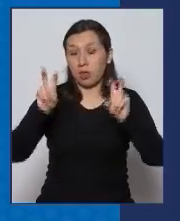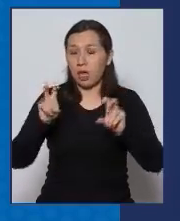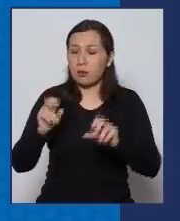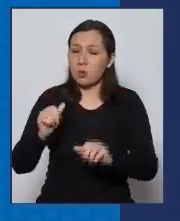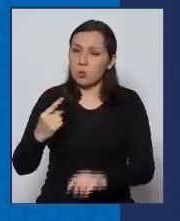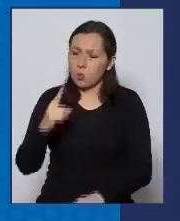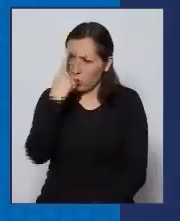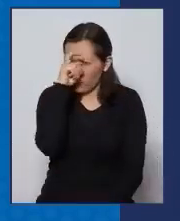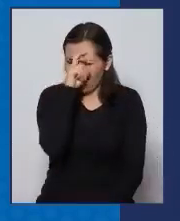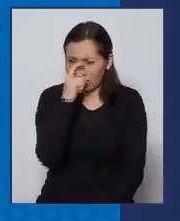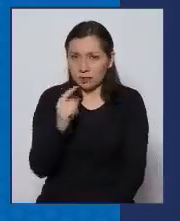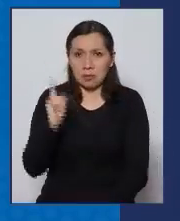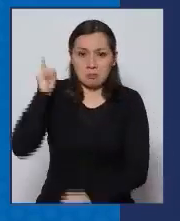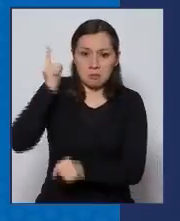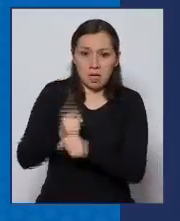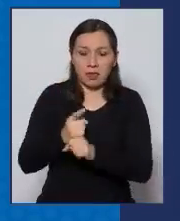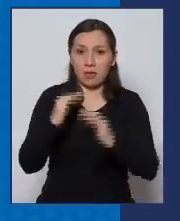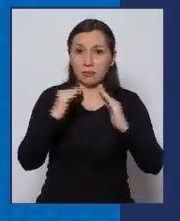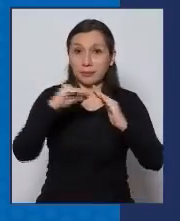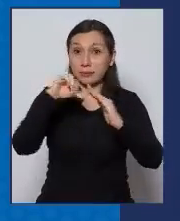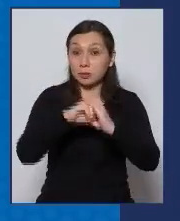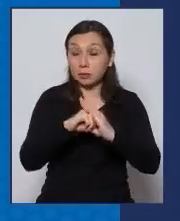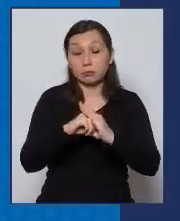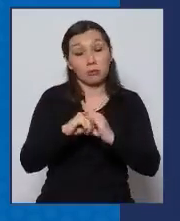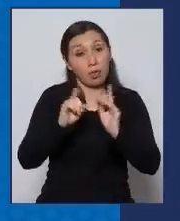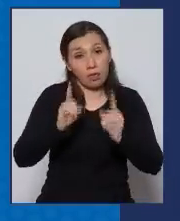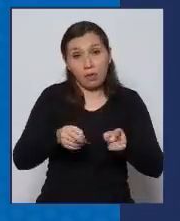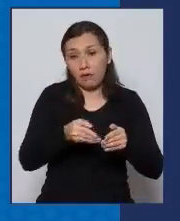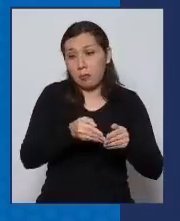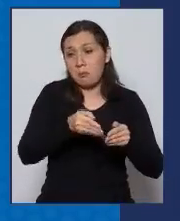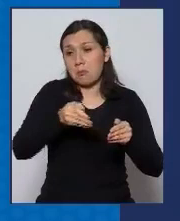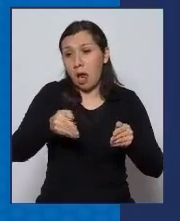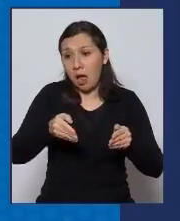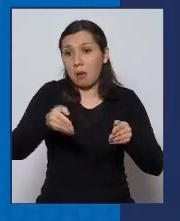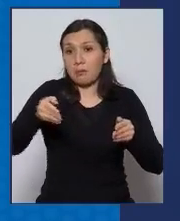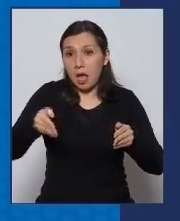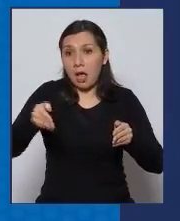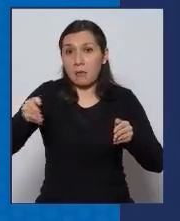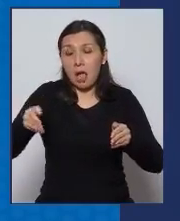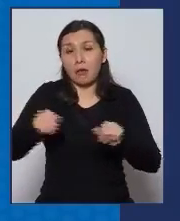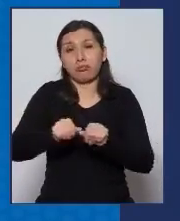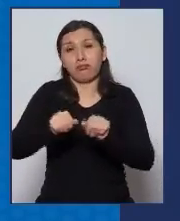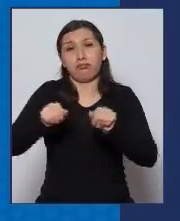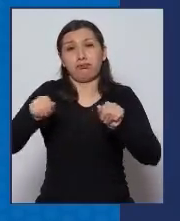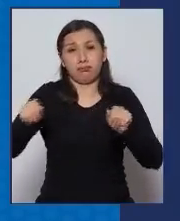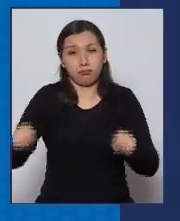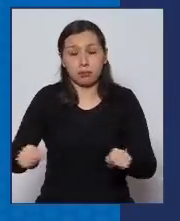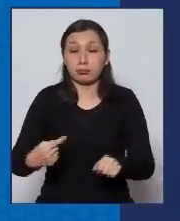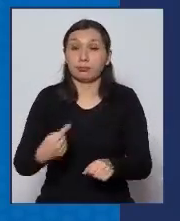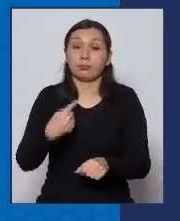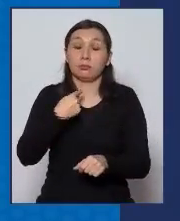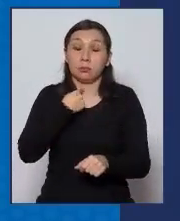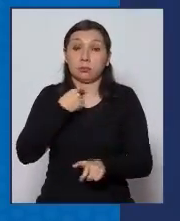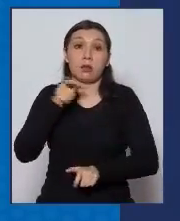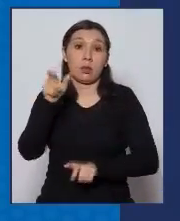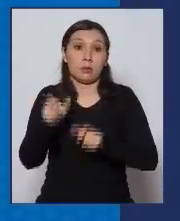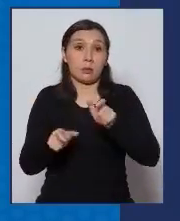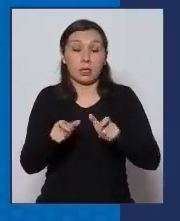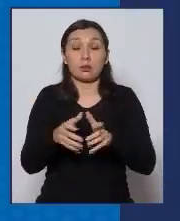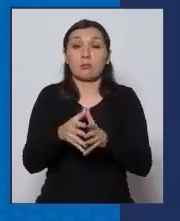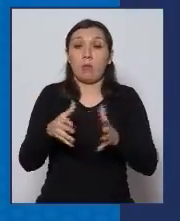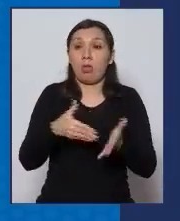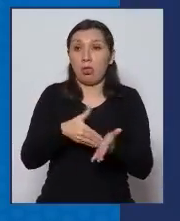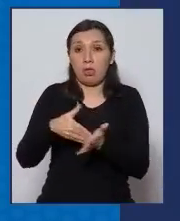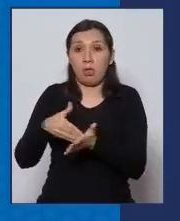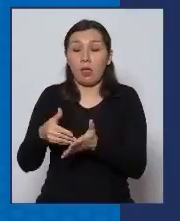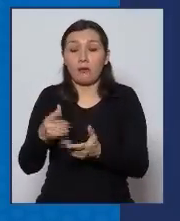tan dura como es la cuarentena se va a prolongar también afectando en demasía a los más